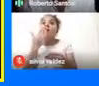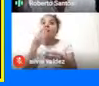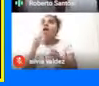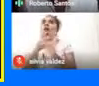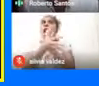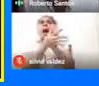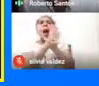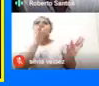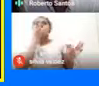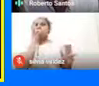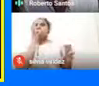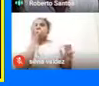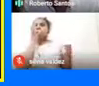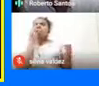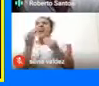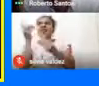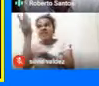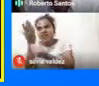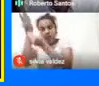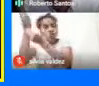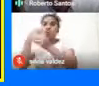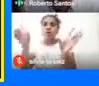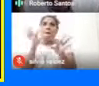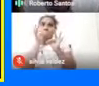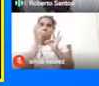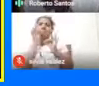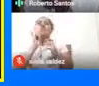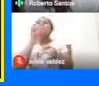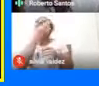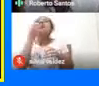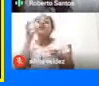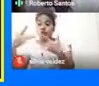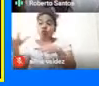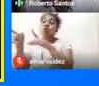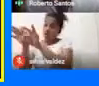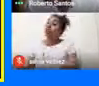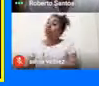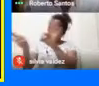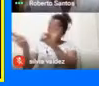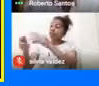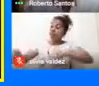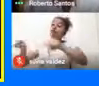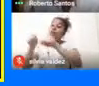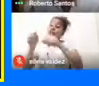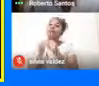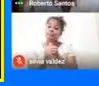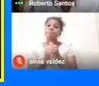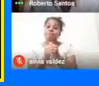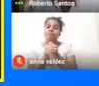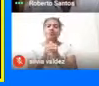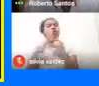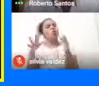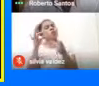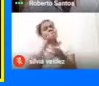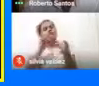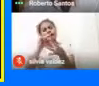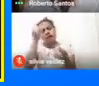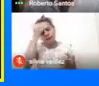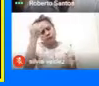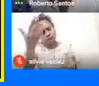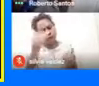Ninguna de las ceremonias Que se hacían allí Entonces Ese lugar Es importantísimo En todo el territorio Perfecto Profe